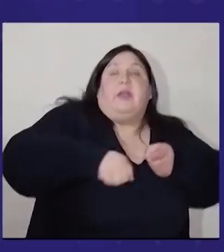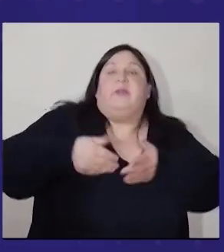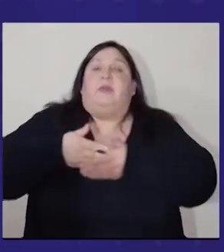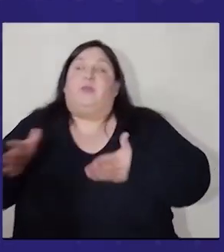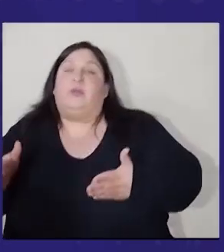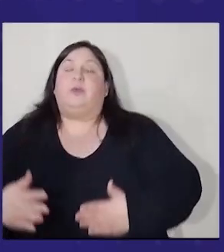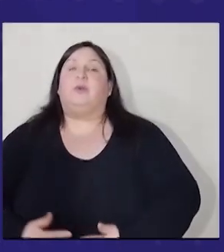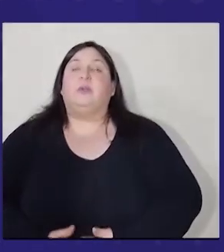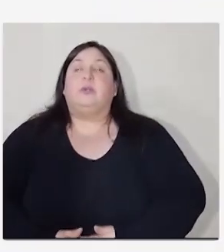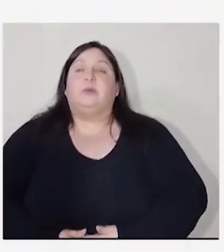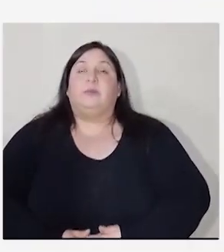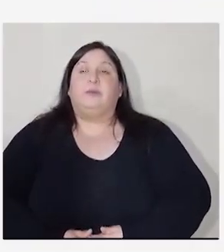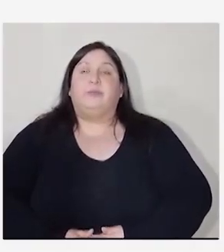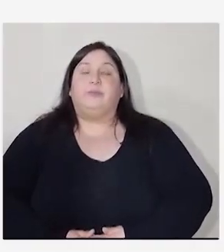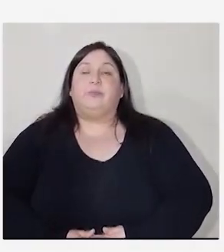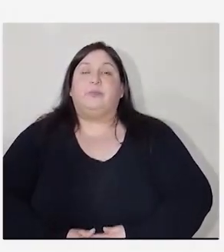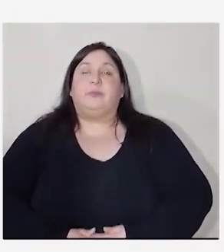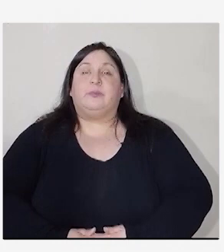A favor o en contra.